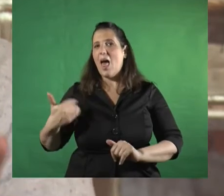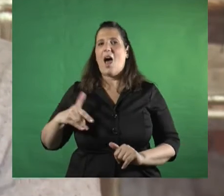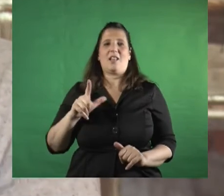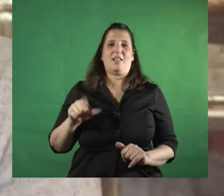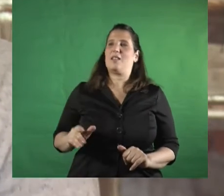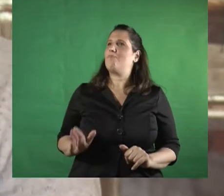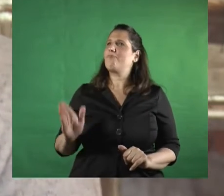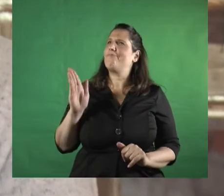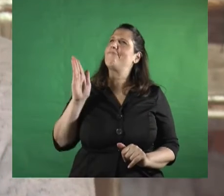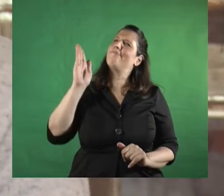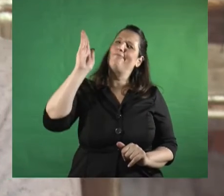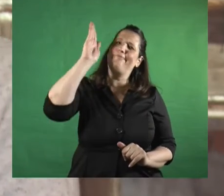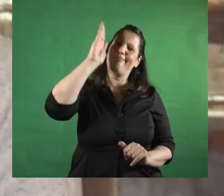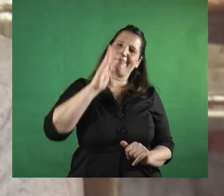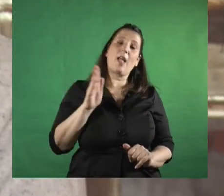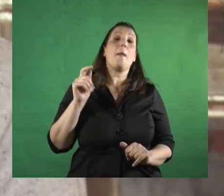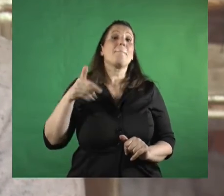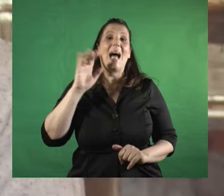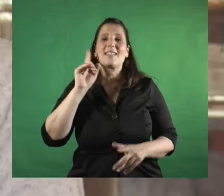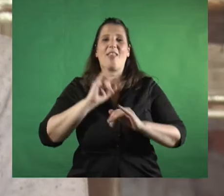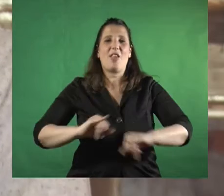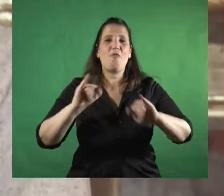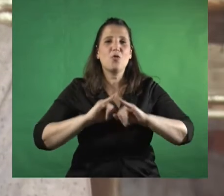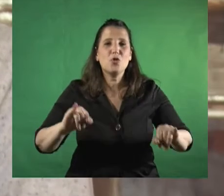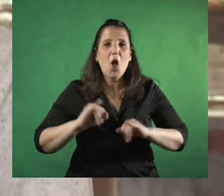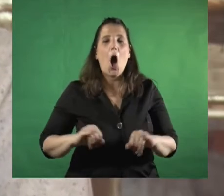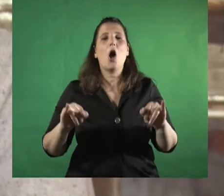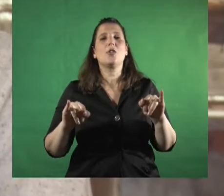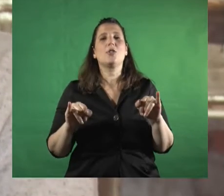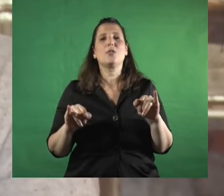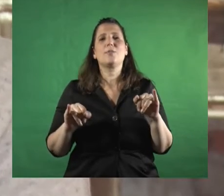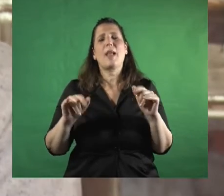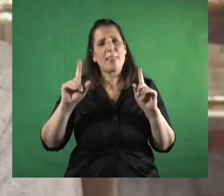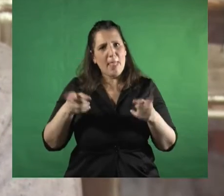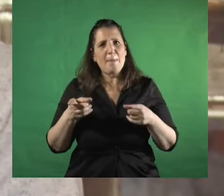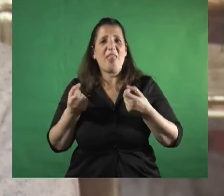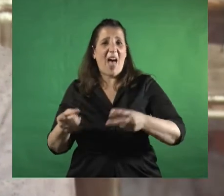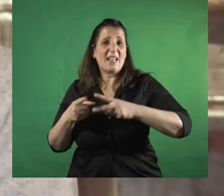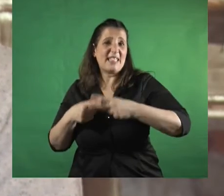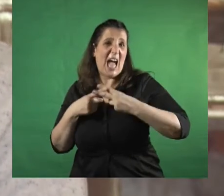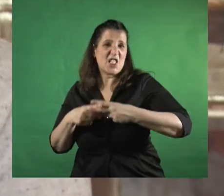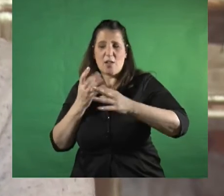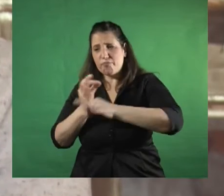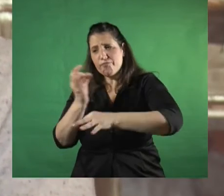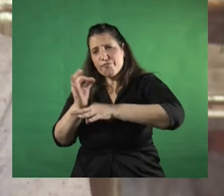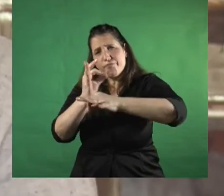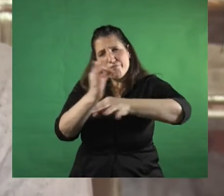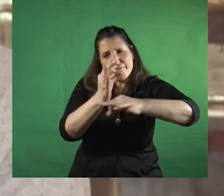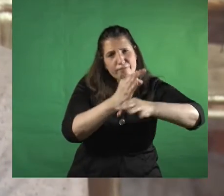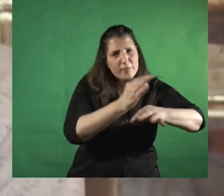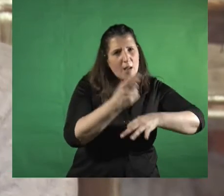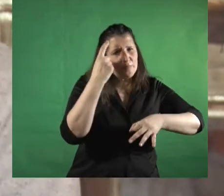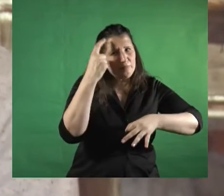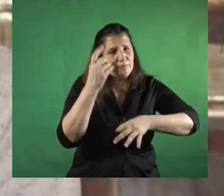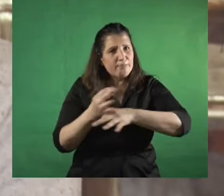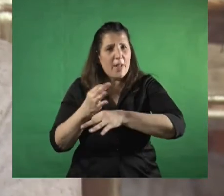campañas de difusión y de concientización que se basan en talleres de sensibilización campañas de difusión en redes